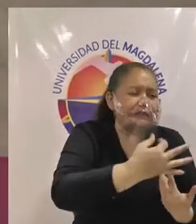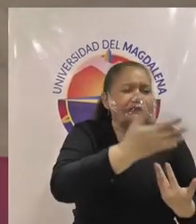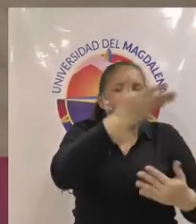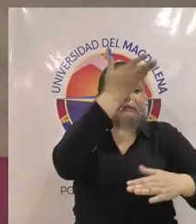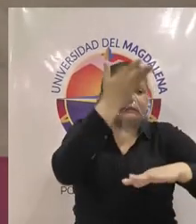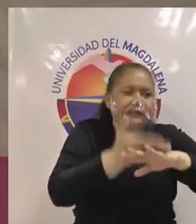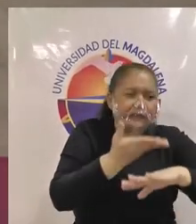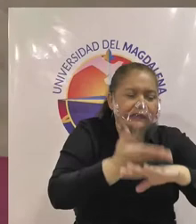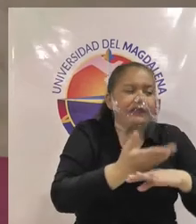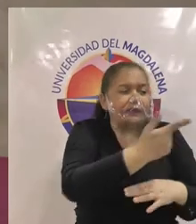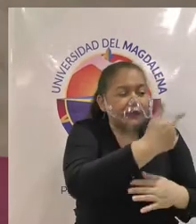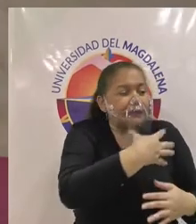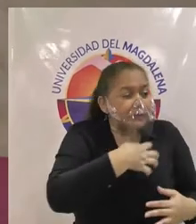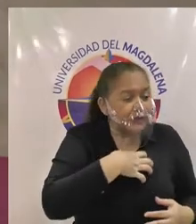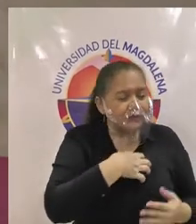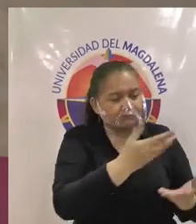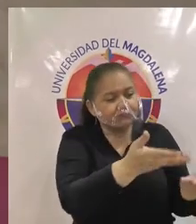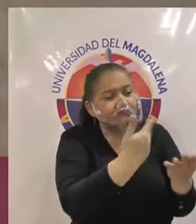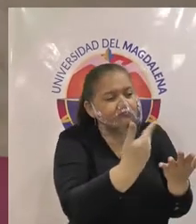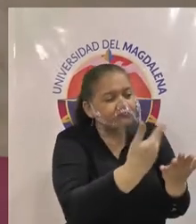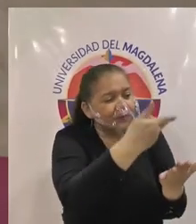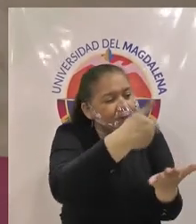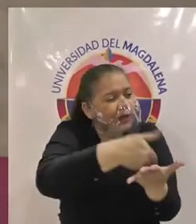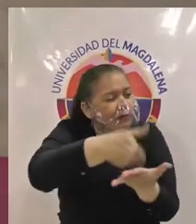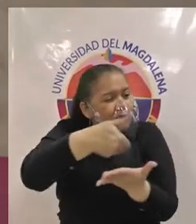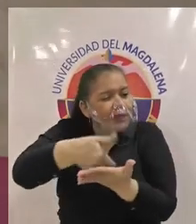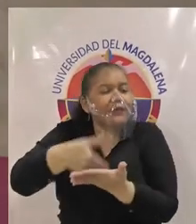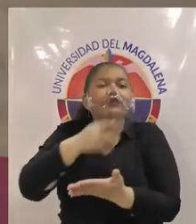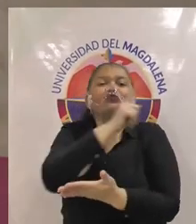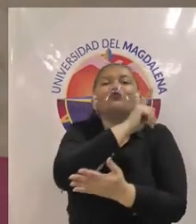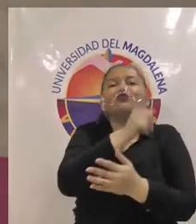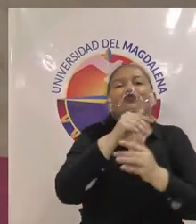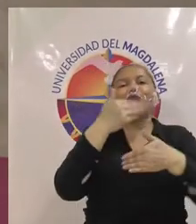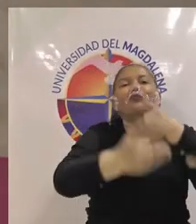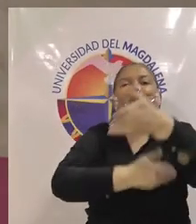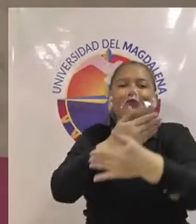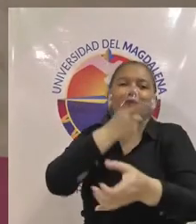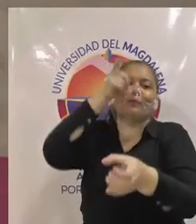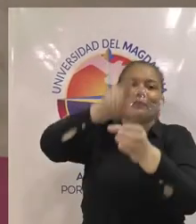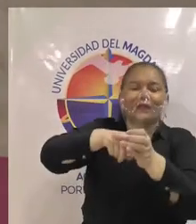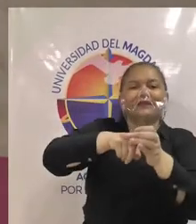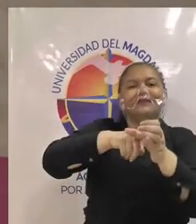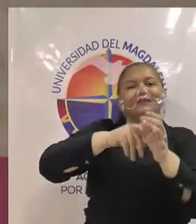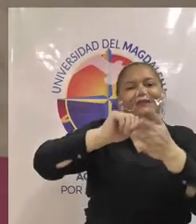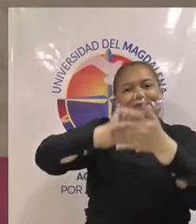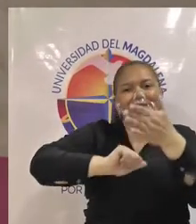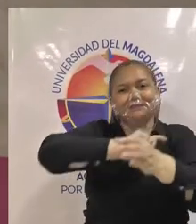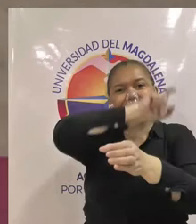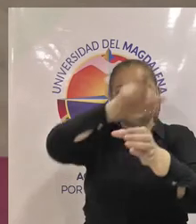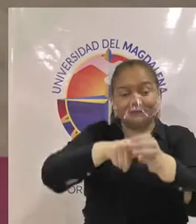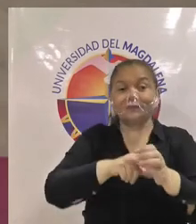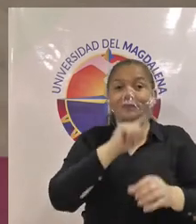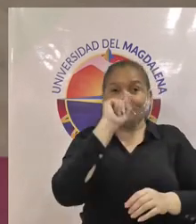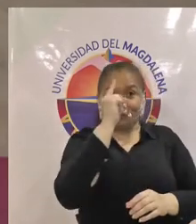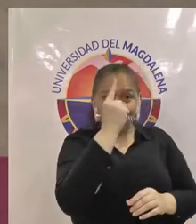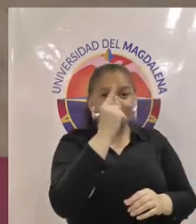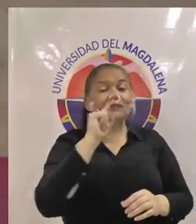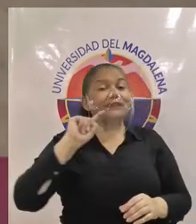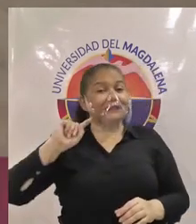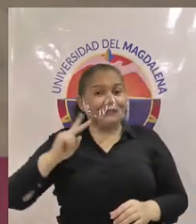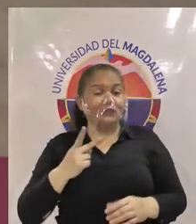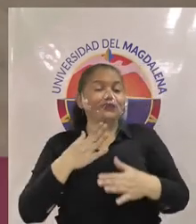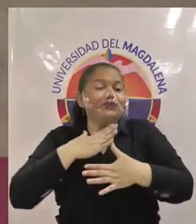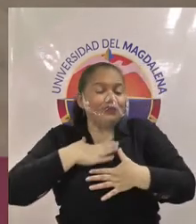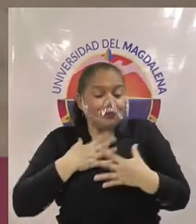cada facultad de cada programa sobre sus matrículas académicas que es un proceso importante y en segundo este comité lo